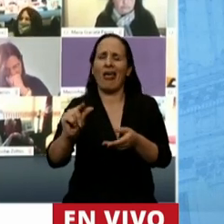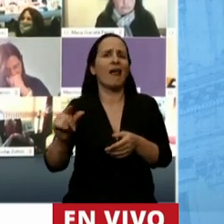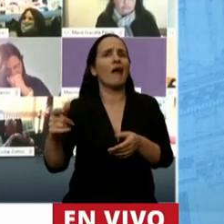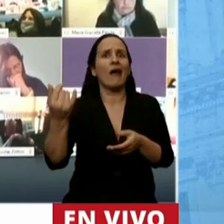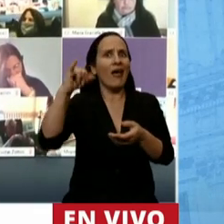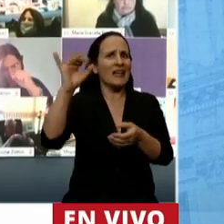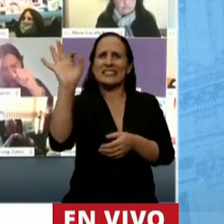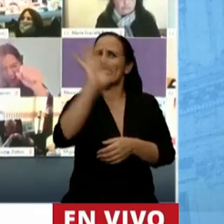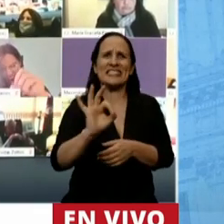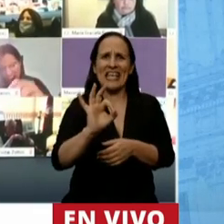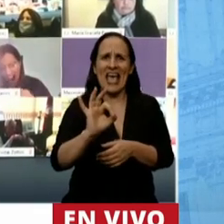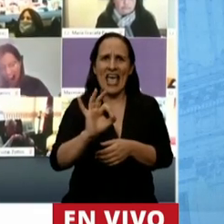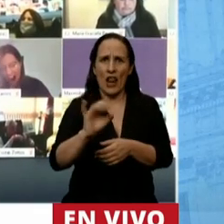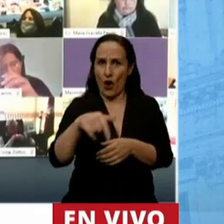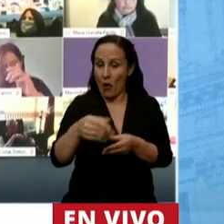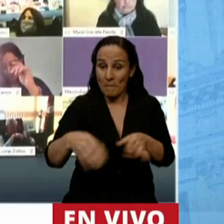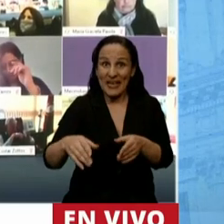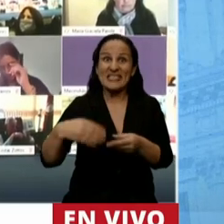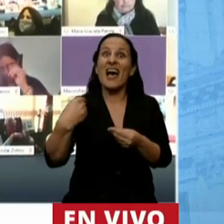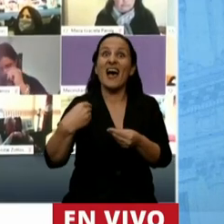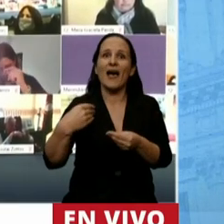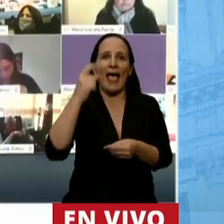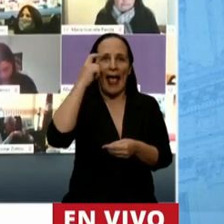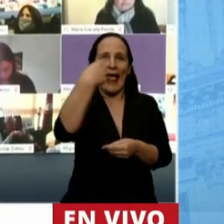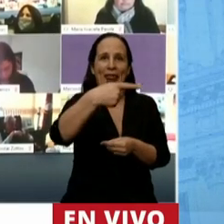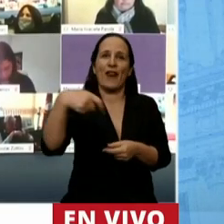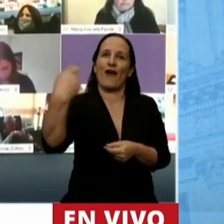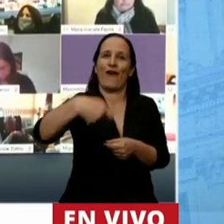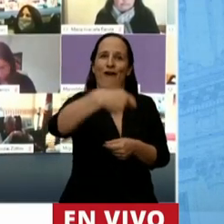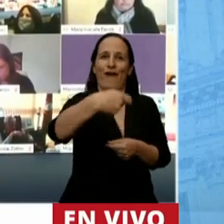mil pesos que empiezan a pagar recién en enero